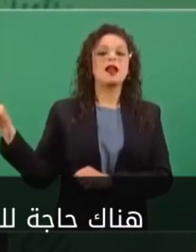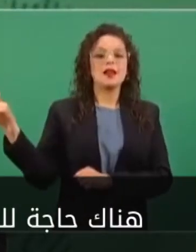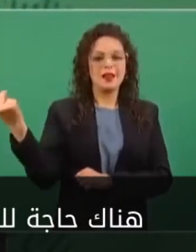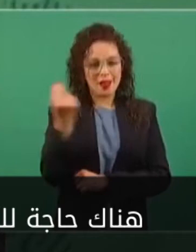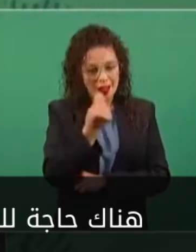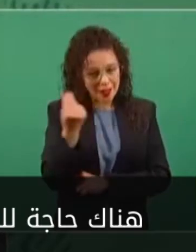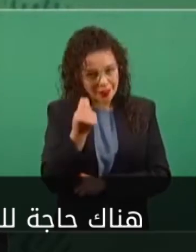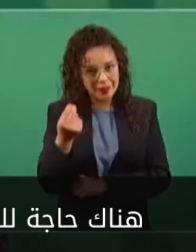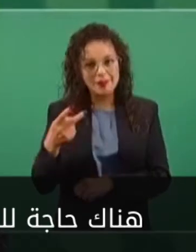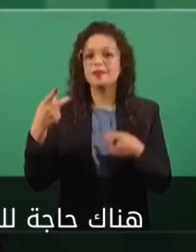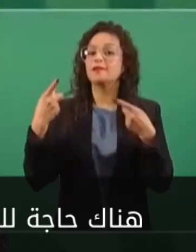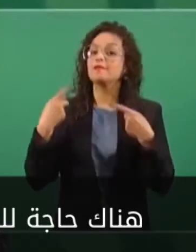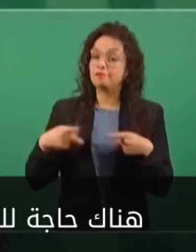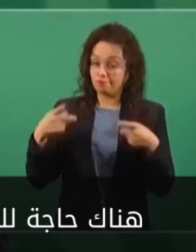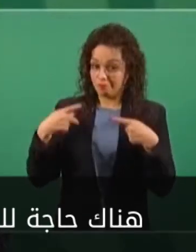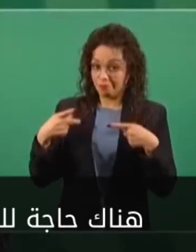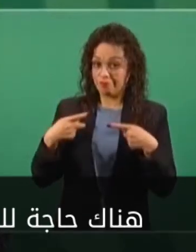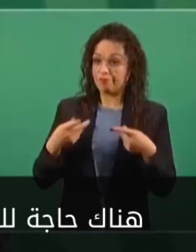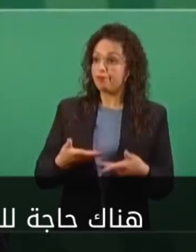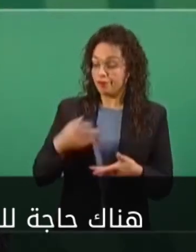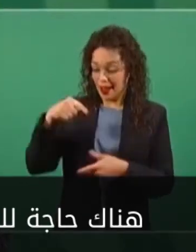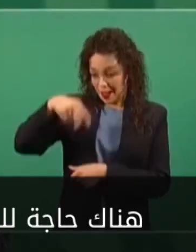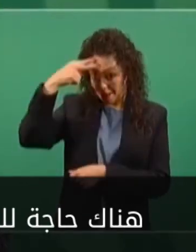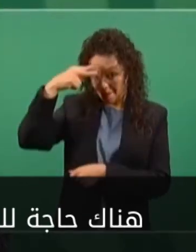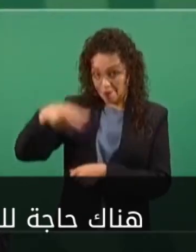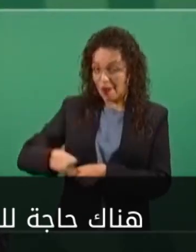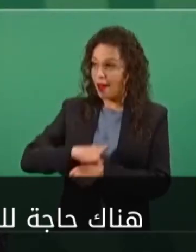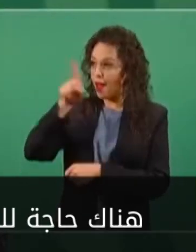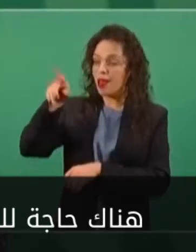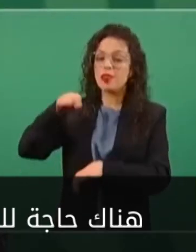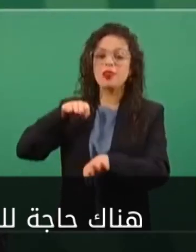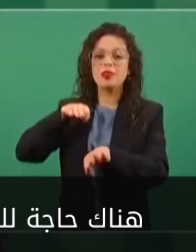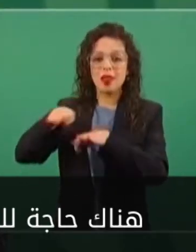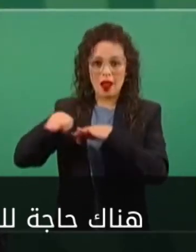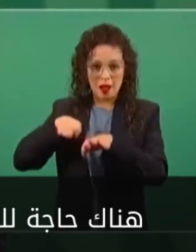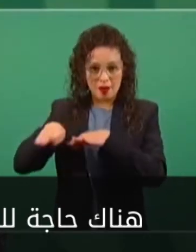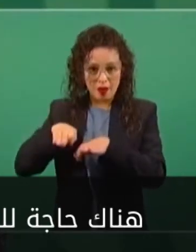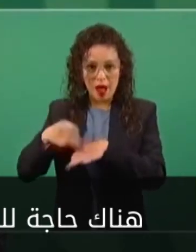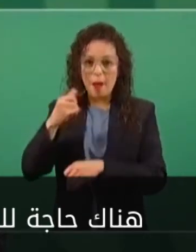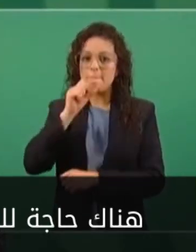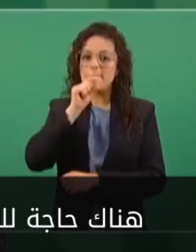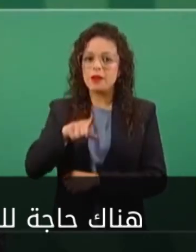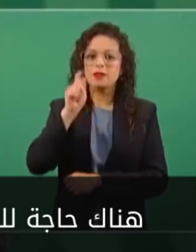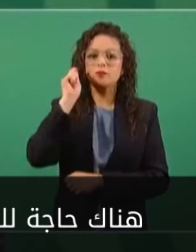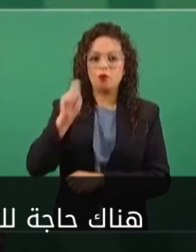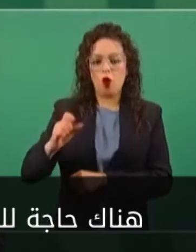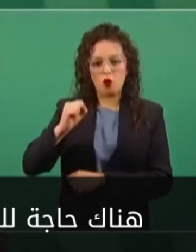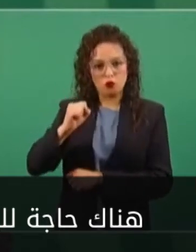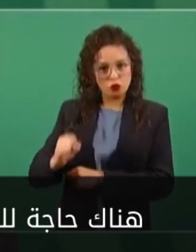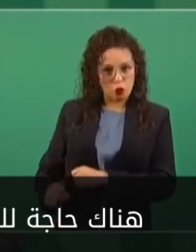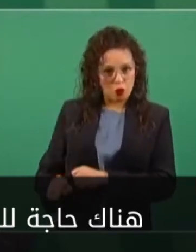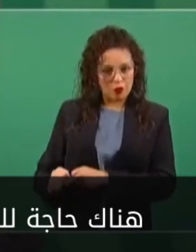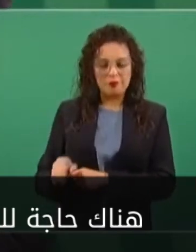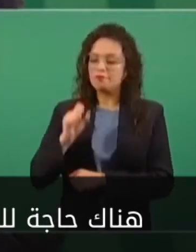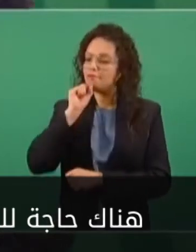de México y de Centroamérica. Entonces,